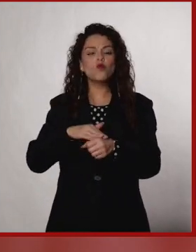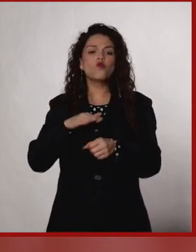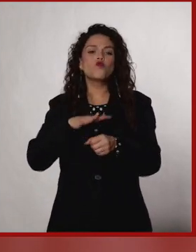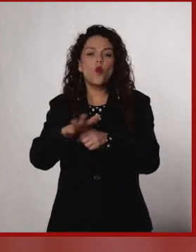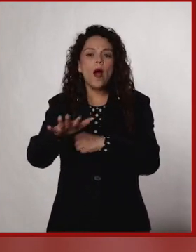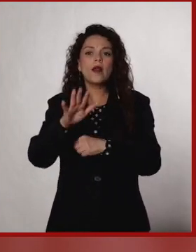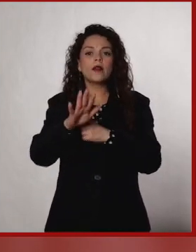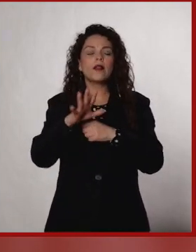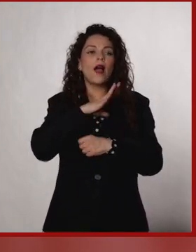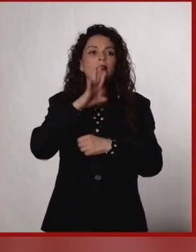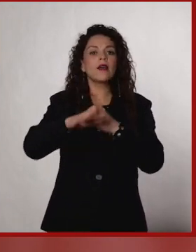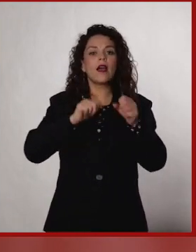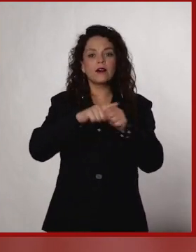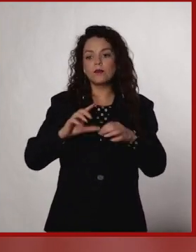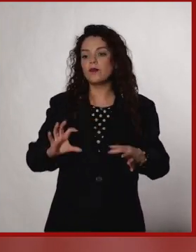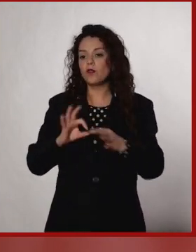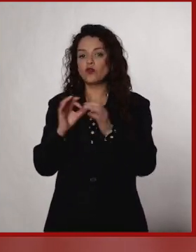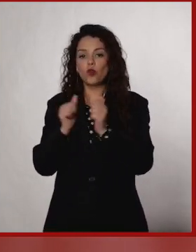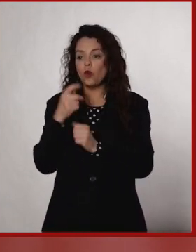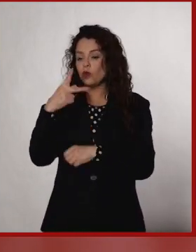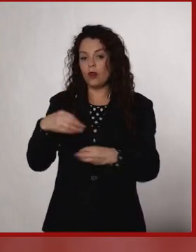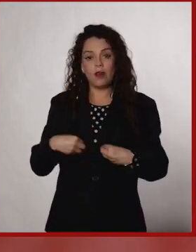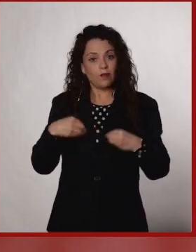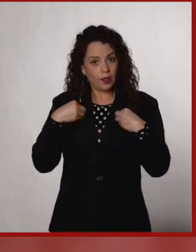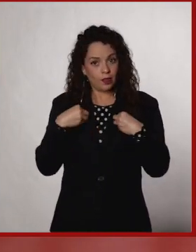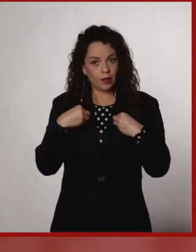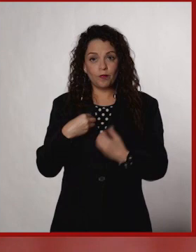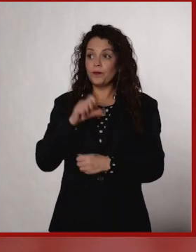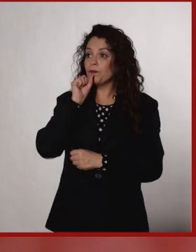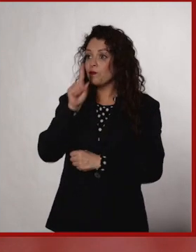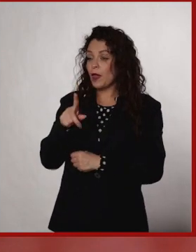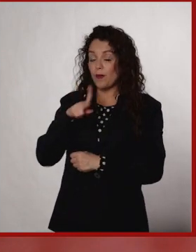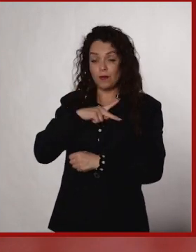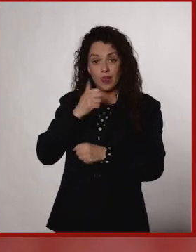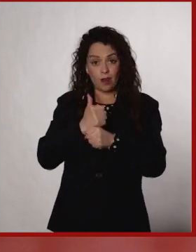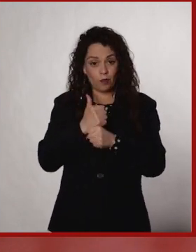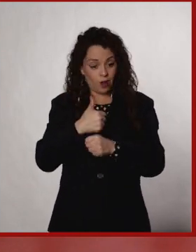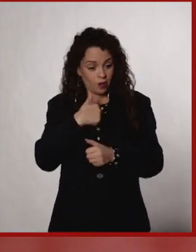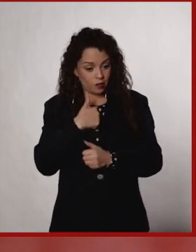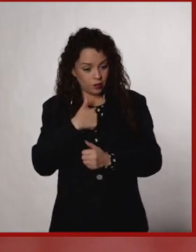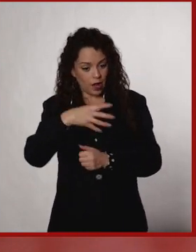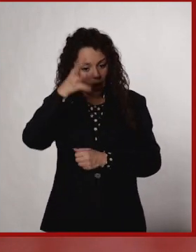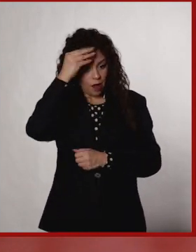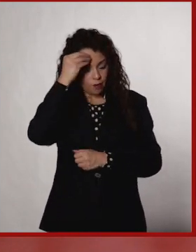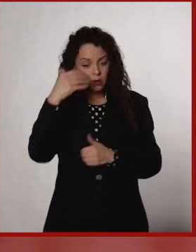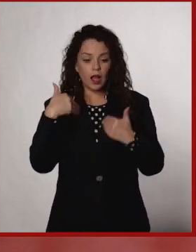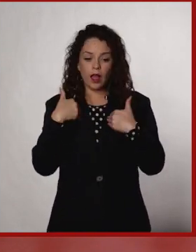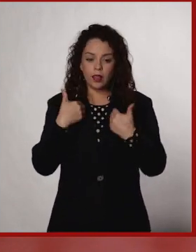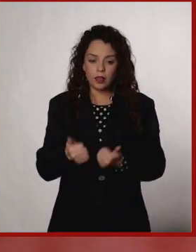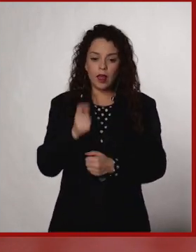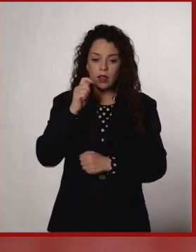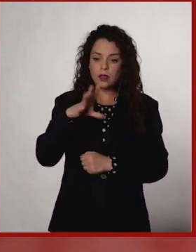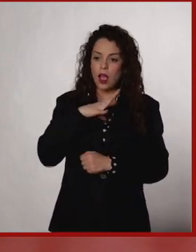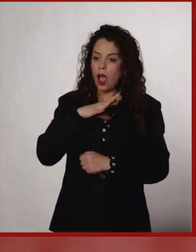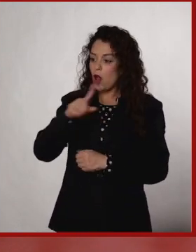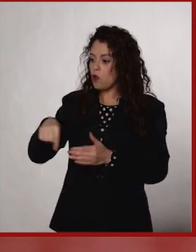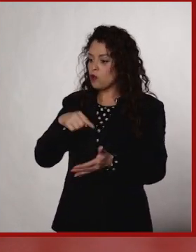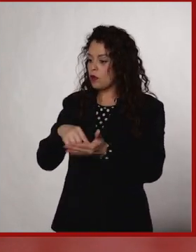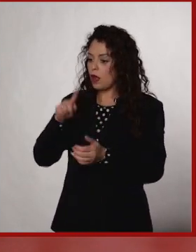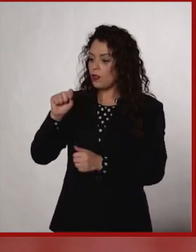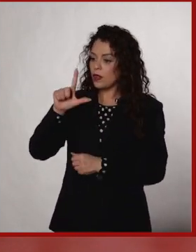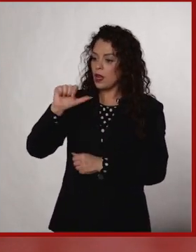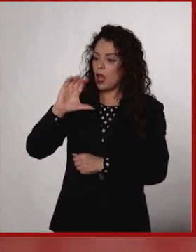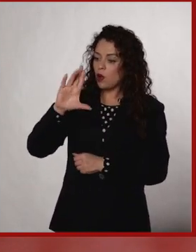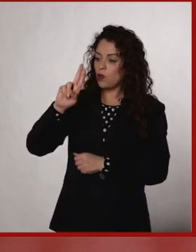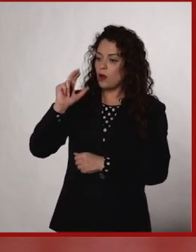cohabitan contigo y de qué manera se relacionan con tu vida. Así como mi abuela y yo aprendimos que vivimos en una zona